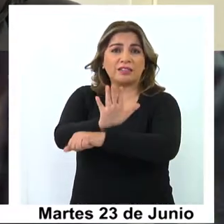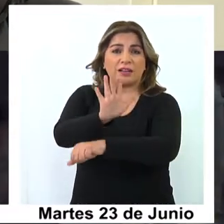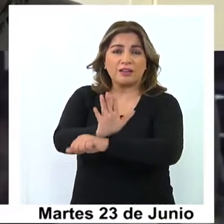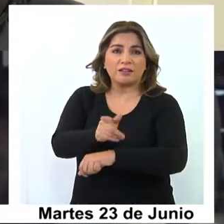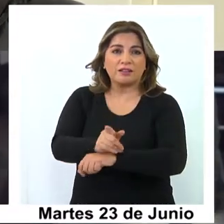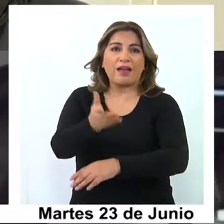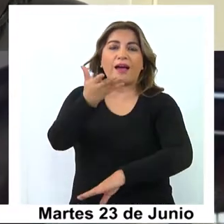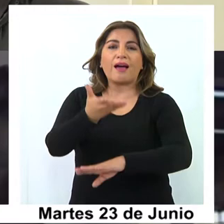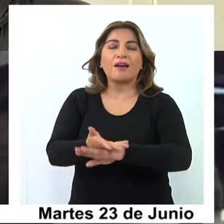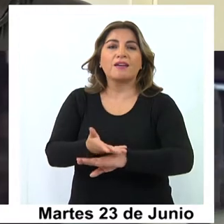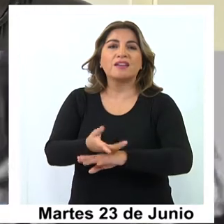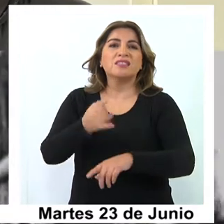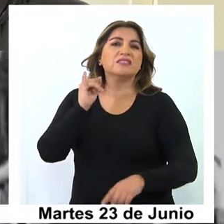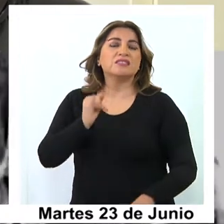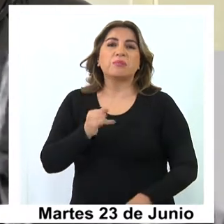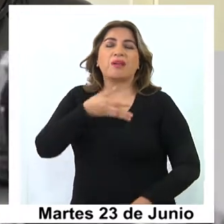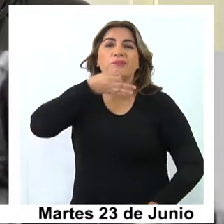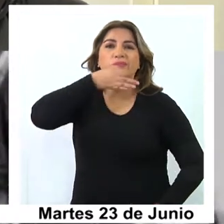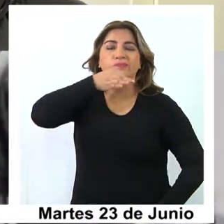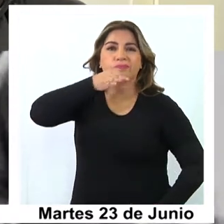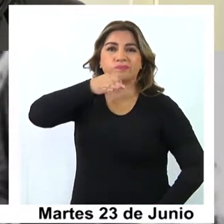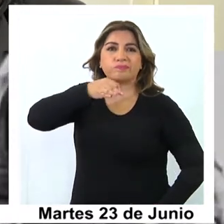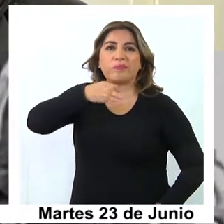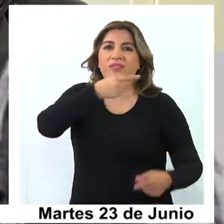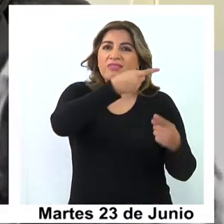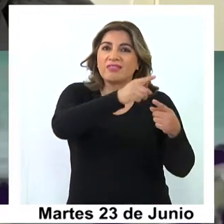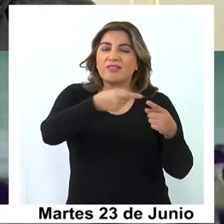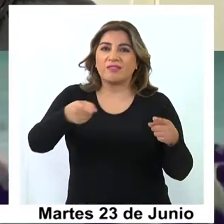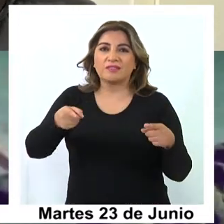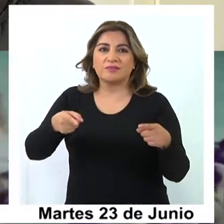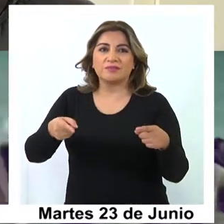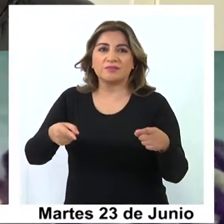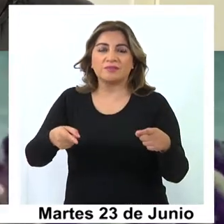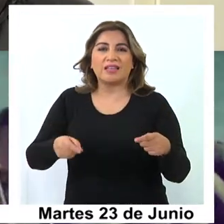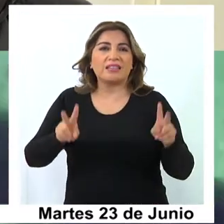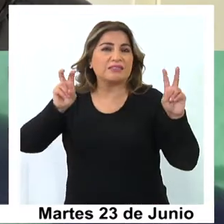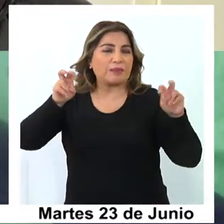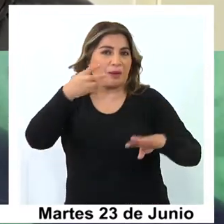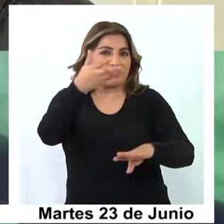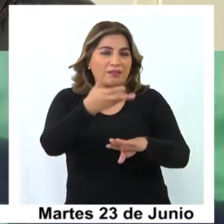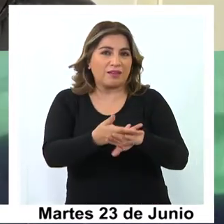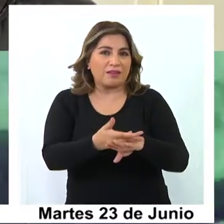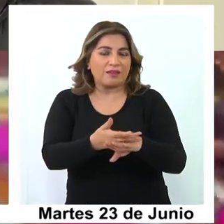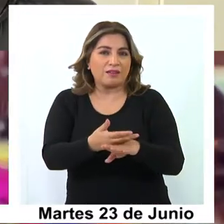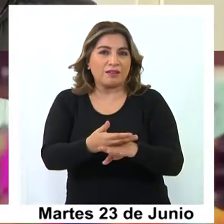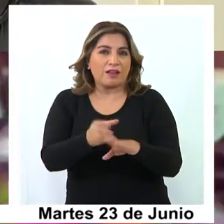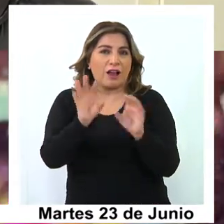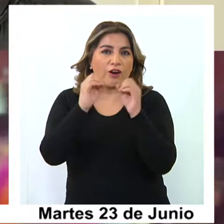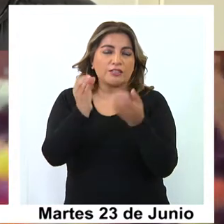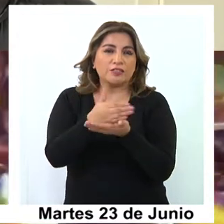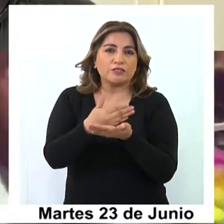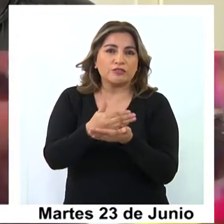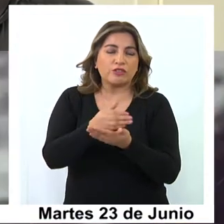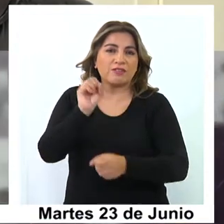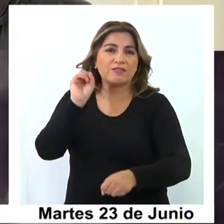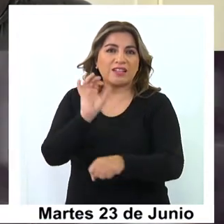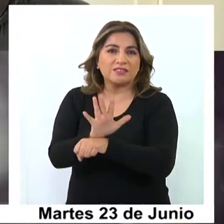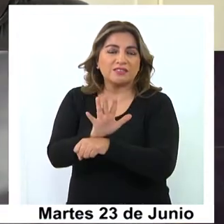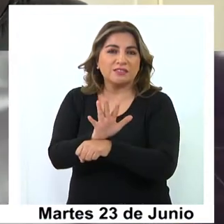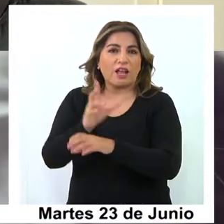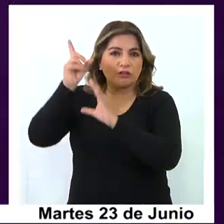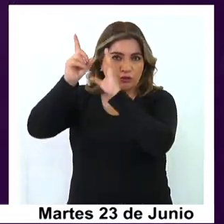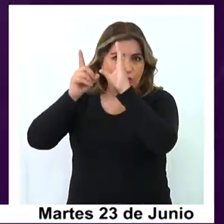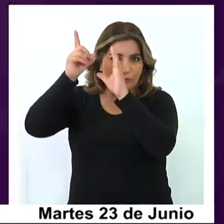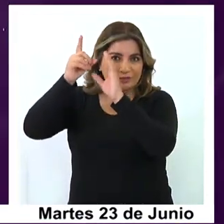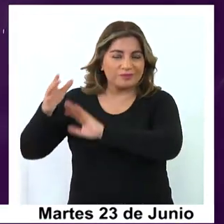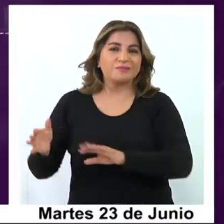comparte y abre ciertas perspectivas que tiene la realización del cine documental